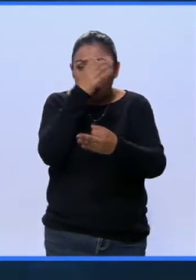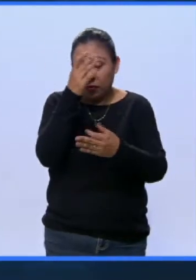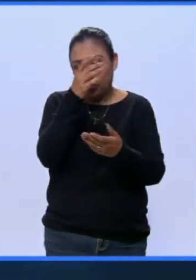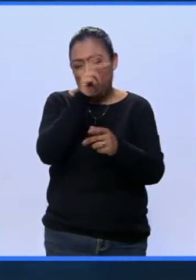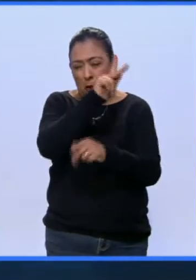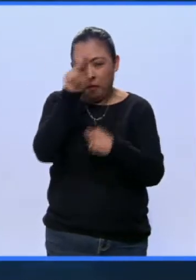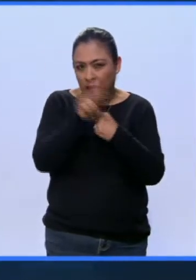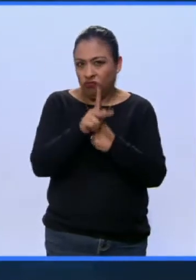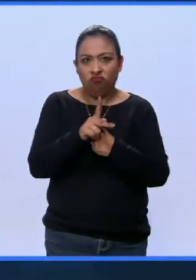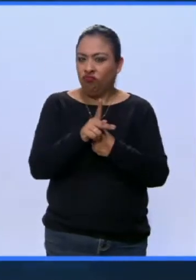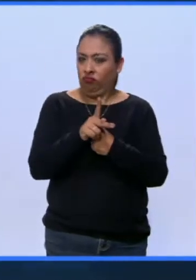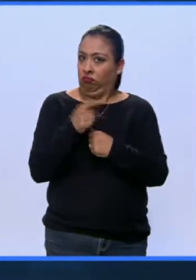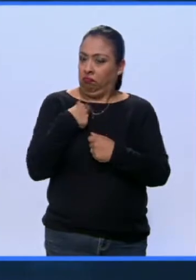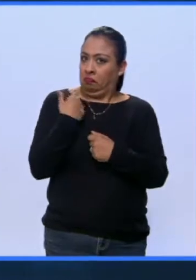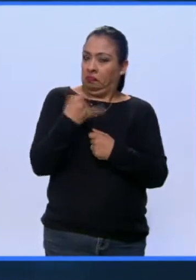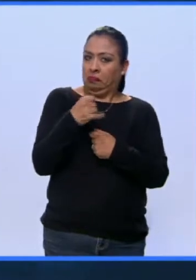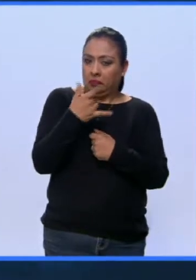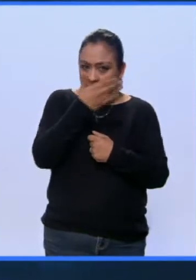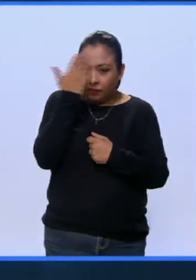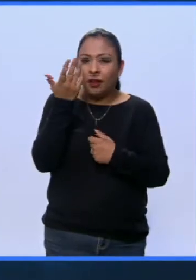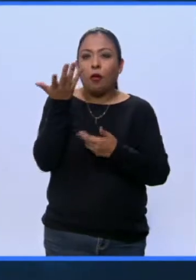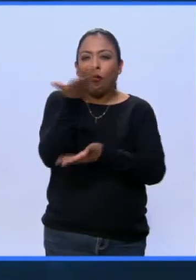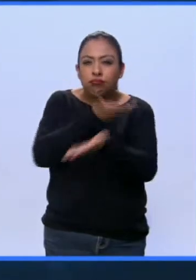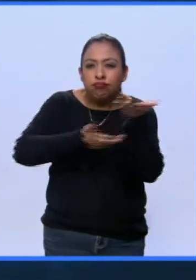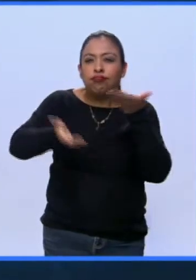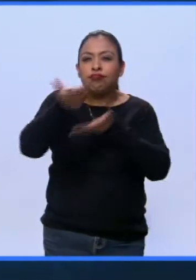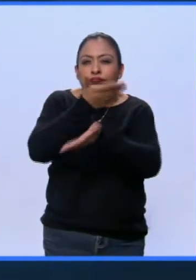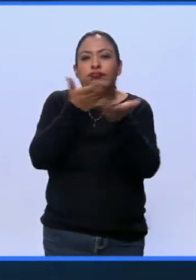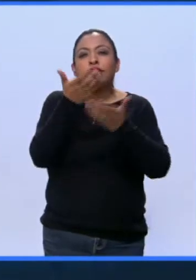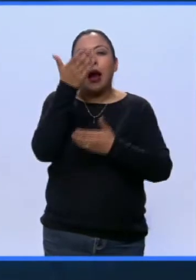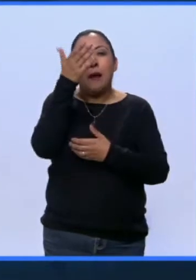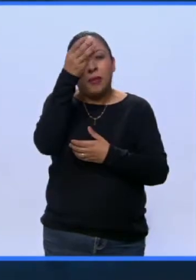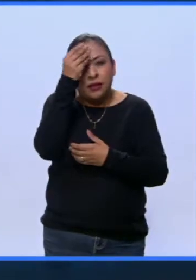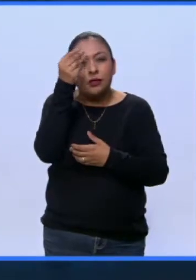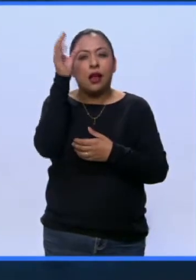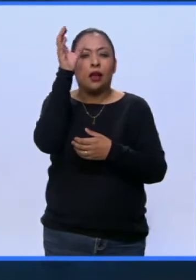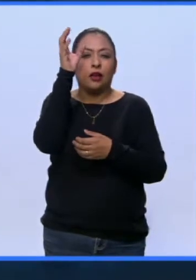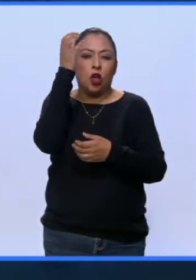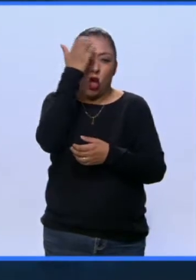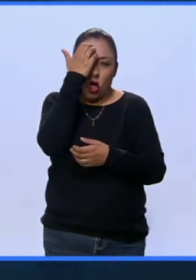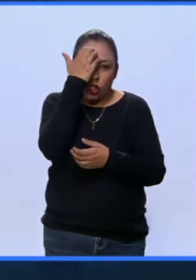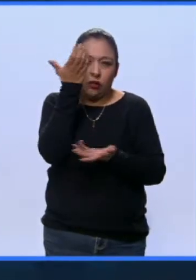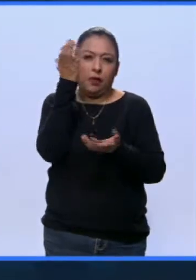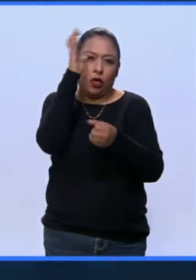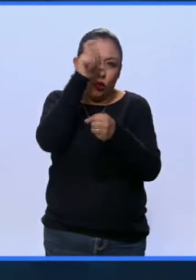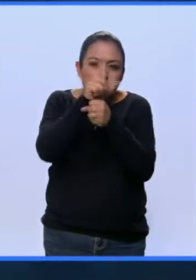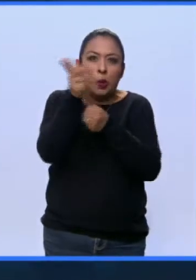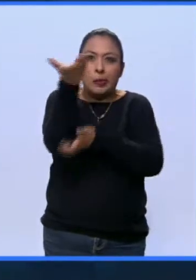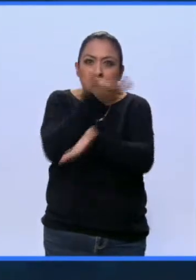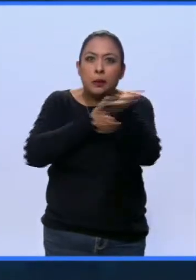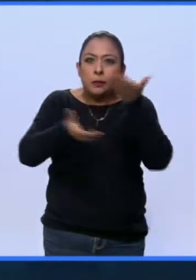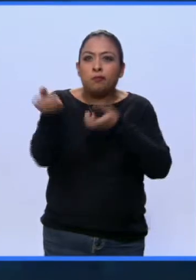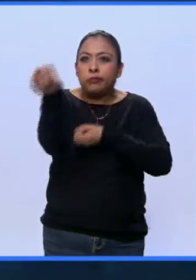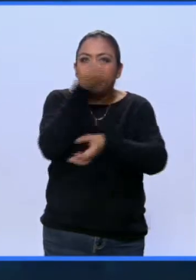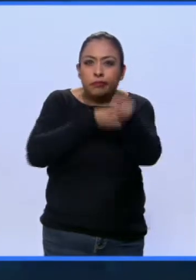Entonces, es una riqueza de intercambio de conocimientos y de cultura, pues, de México y de todo el mundo. Y,